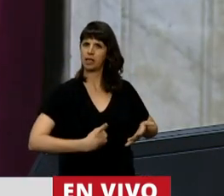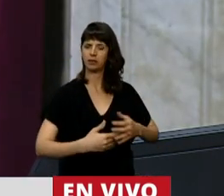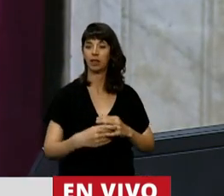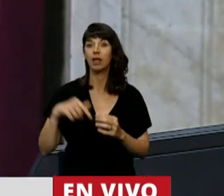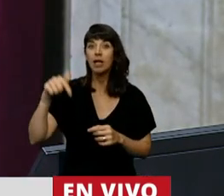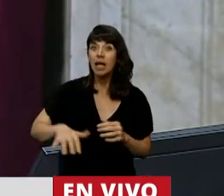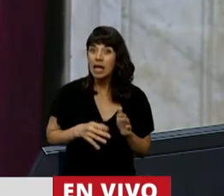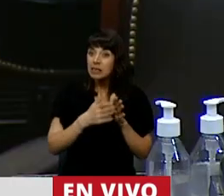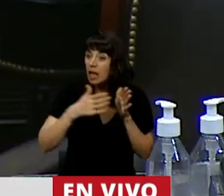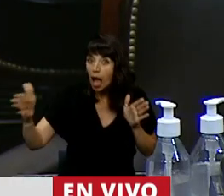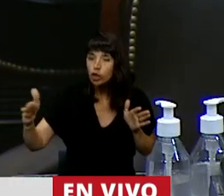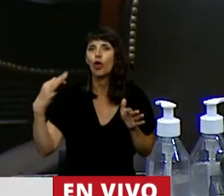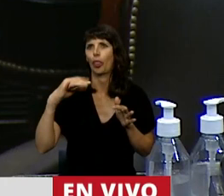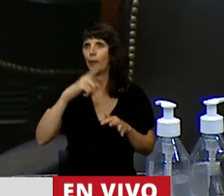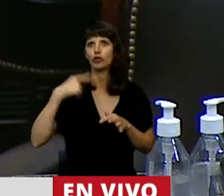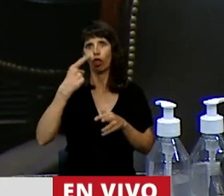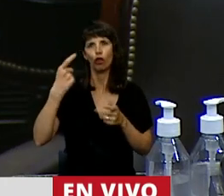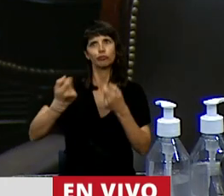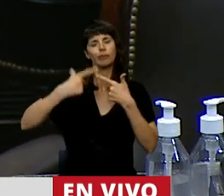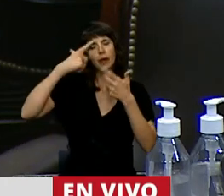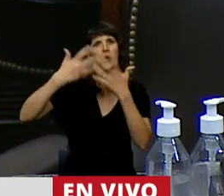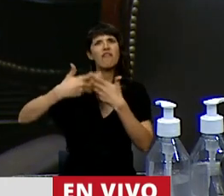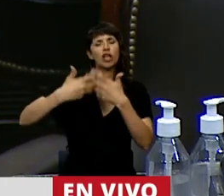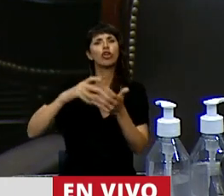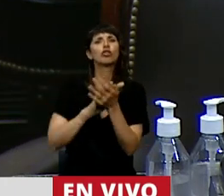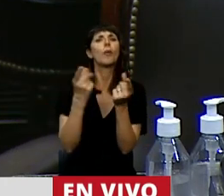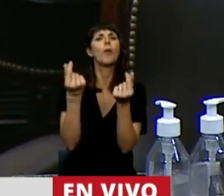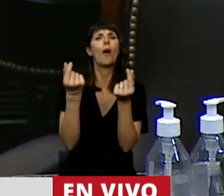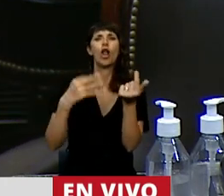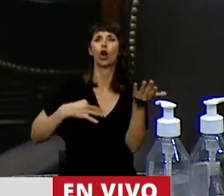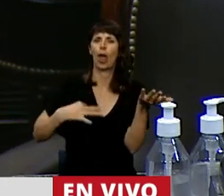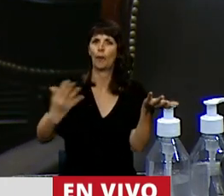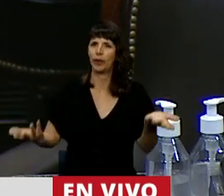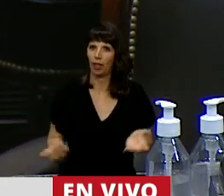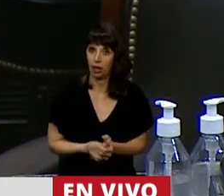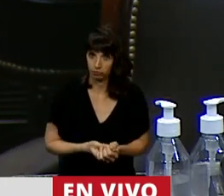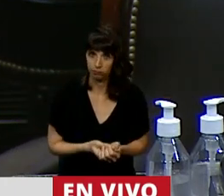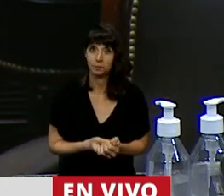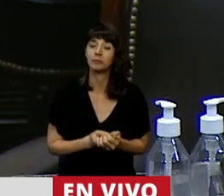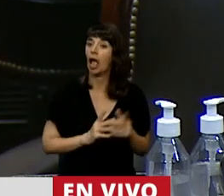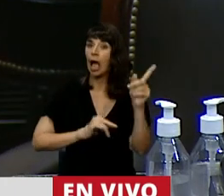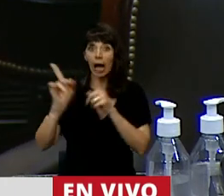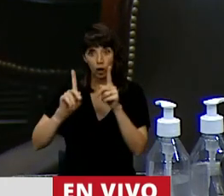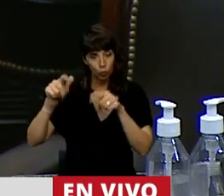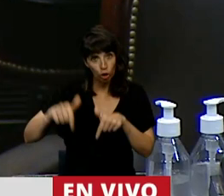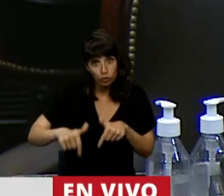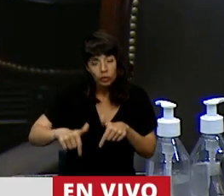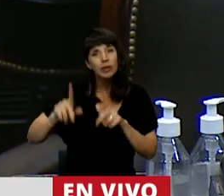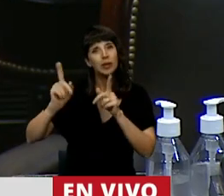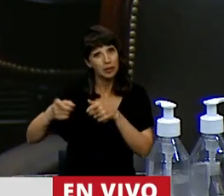hacer reflexionar sobre el valor de la vida. Algunos acá, y quienes nos miran,